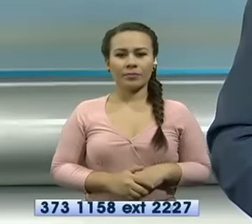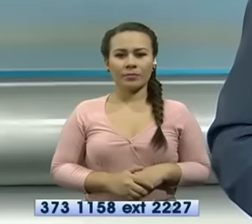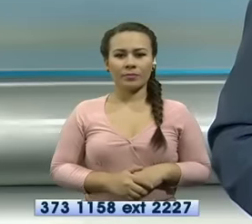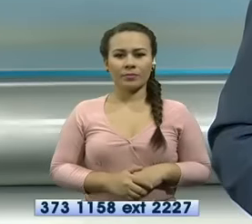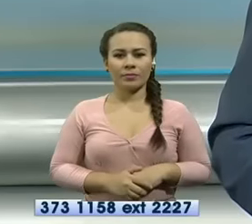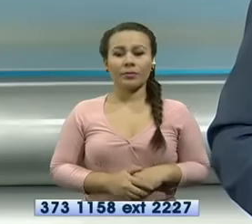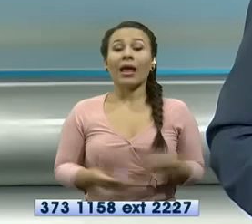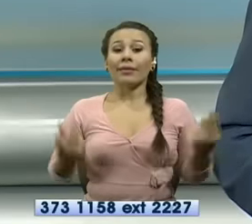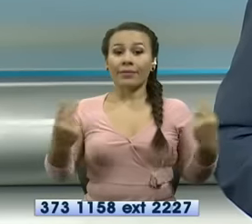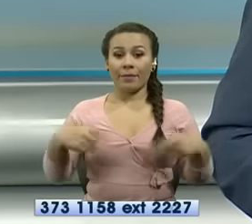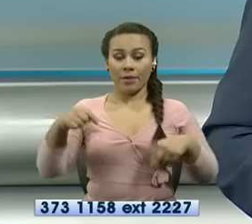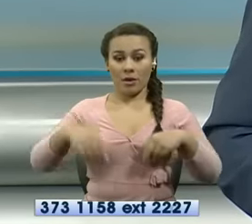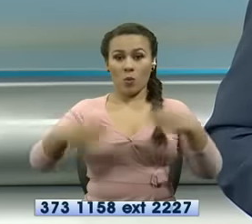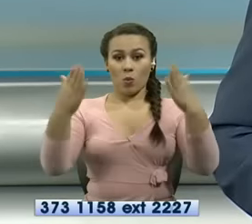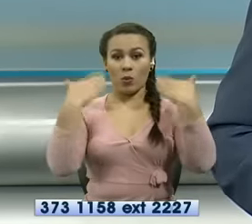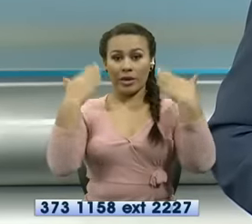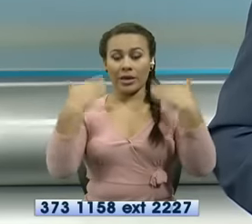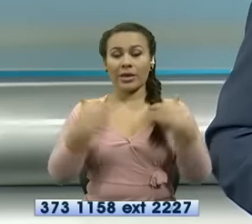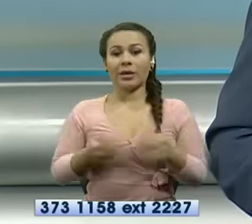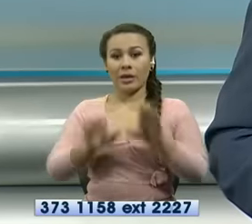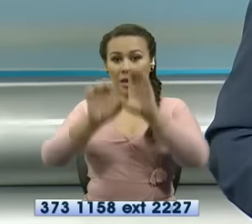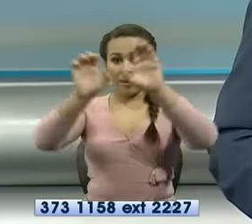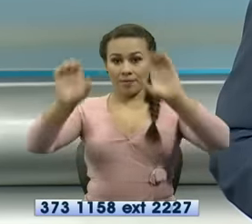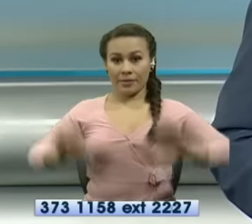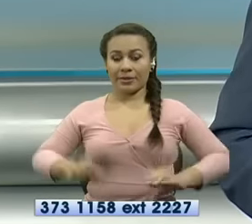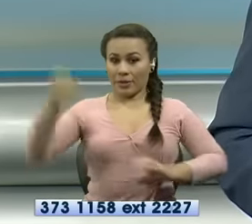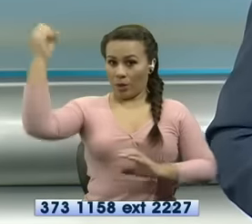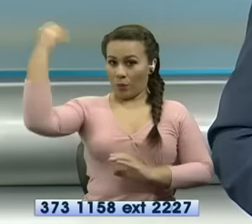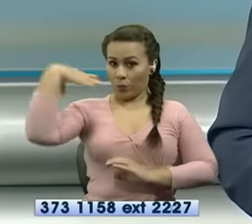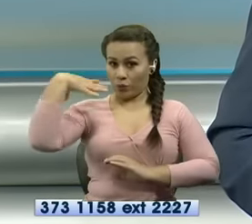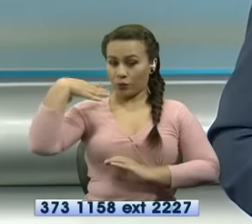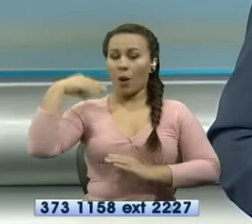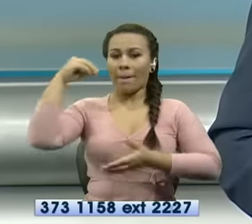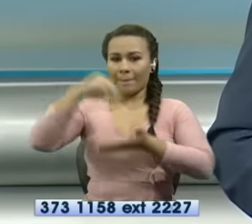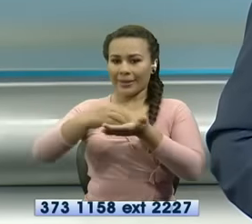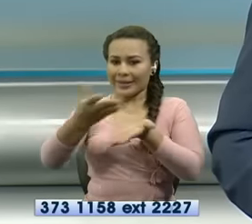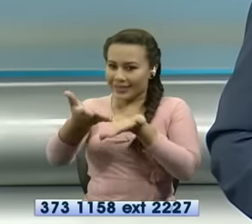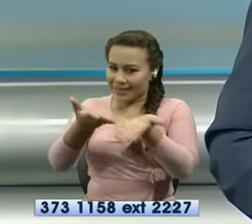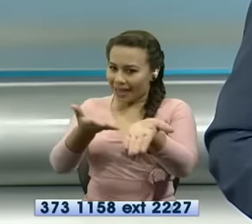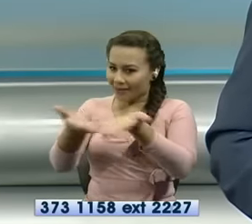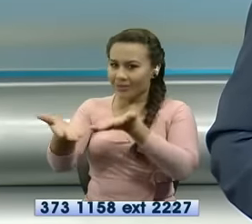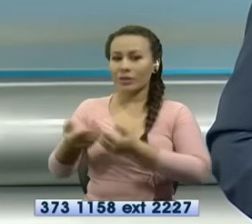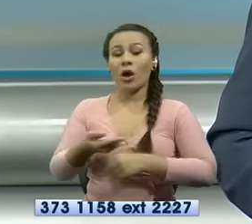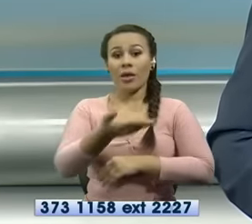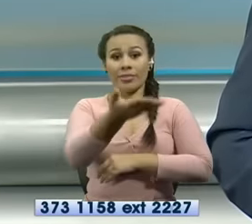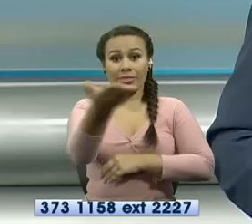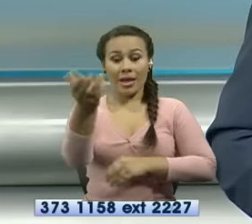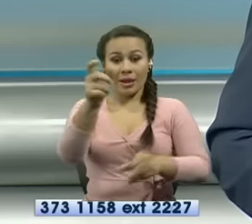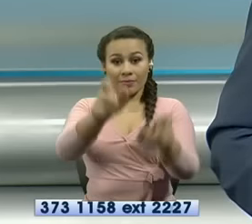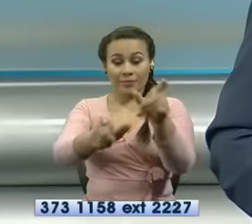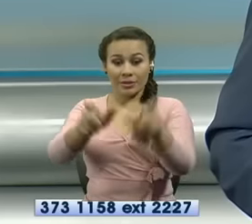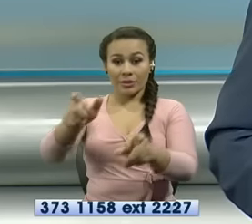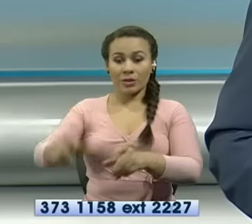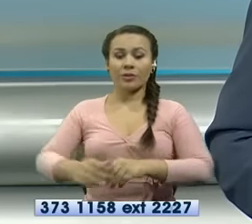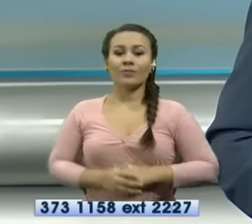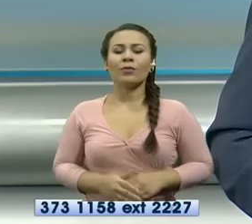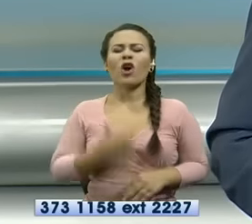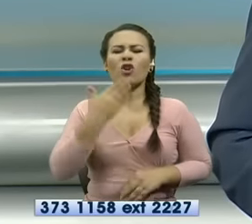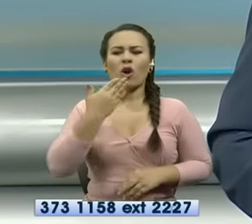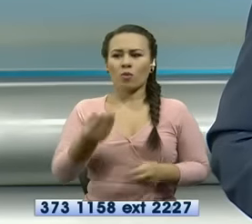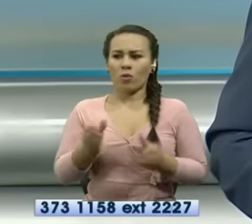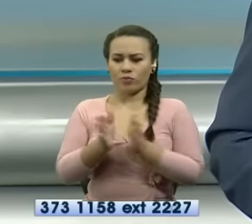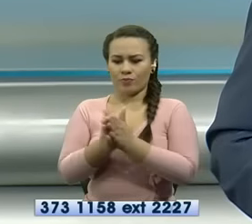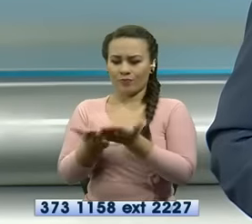Mientras tanto en Guayaquil la Corporación Nacional de Electricidad pone a disposición de la subuzones de